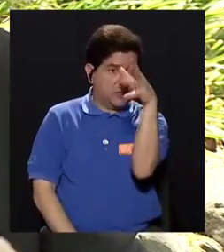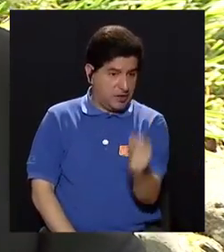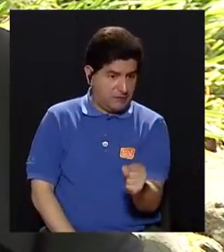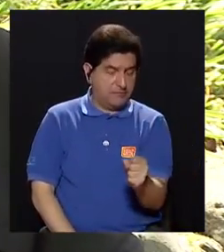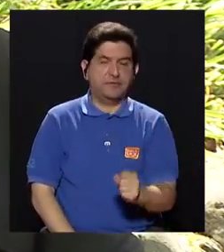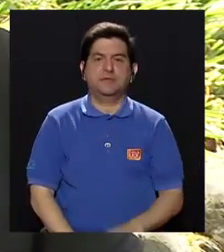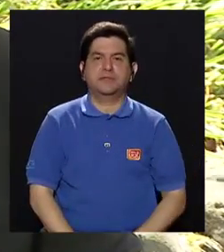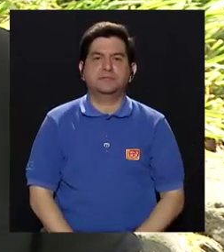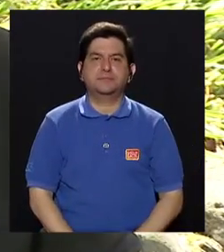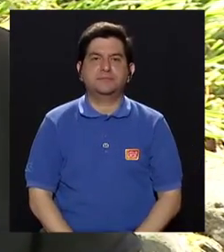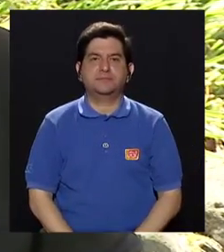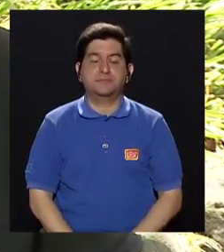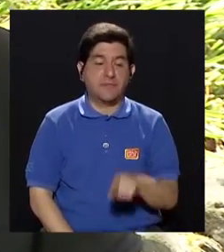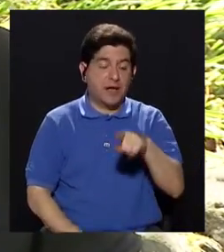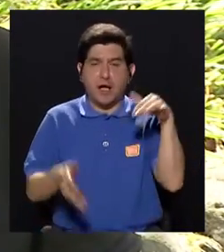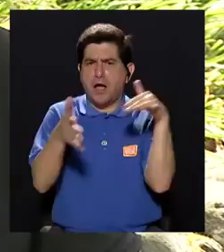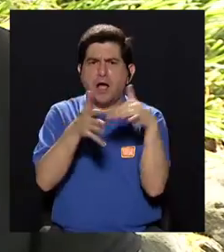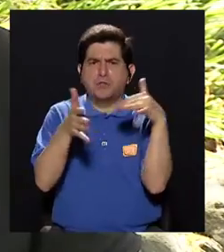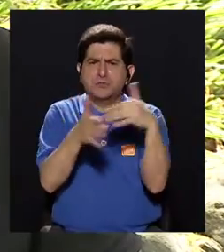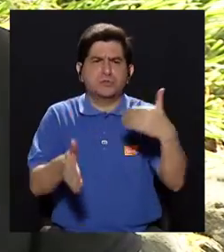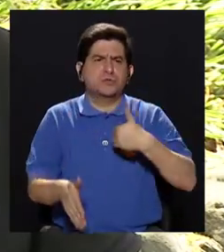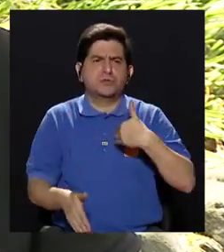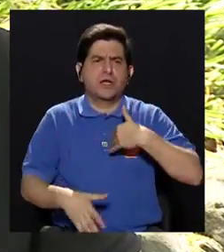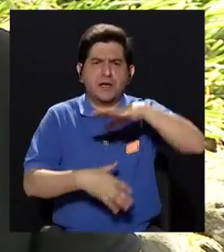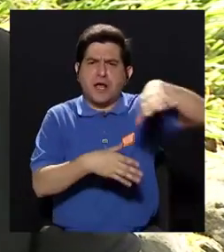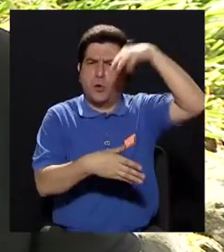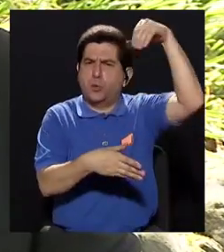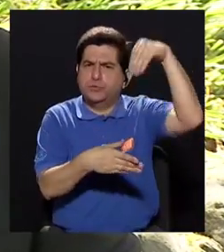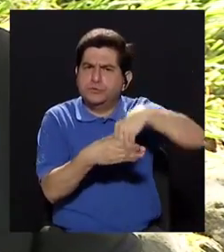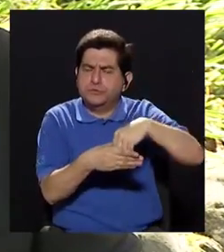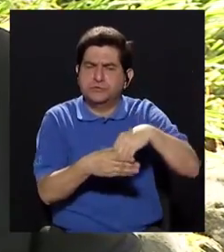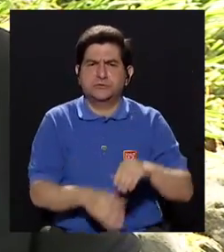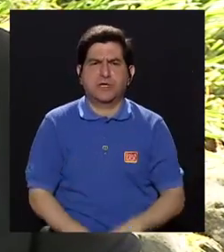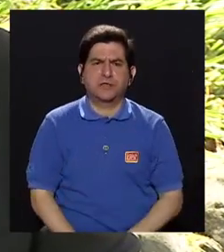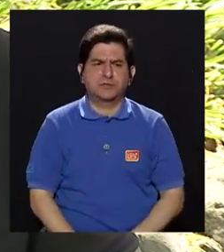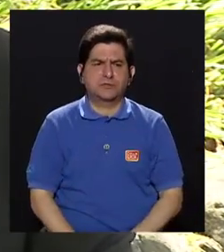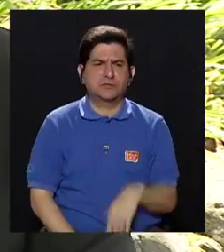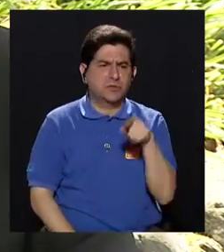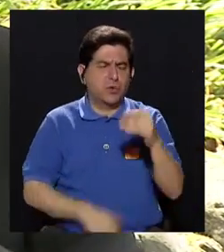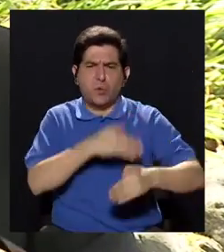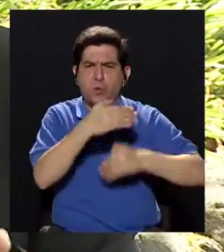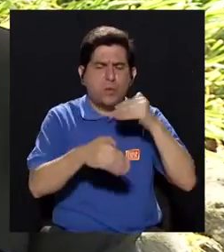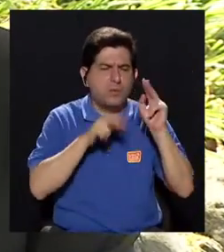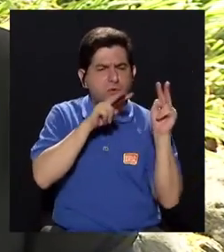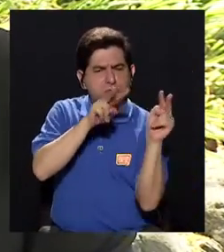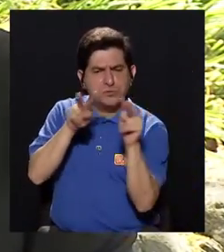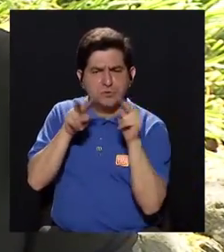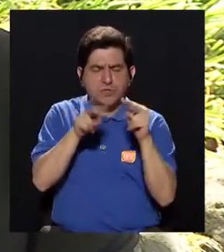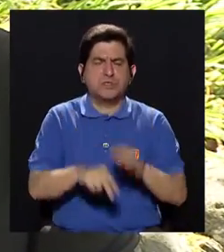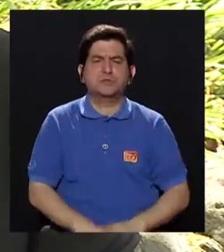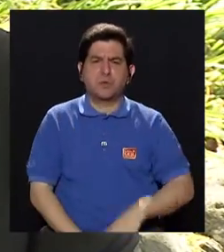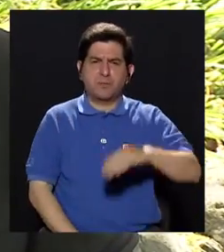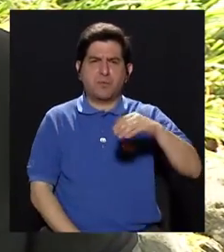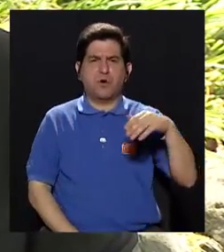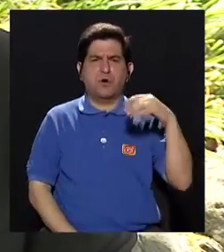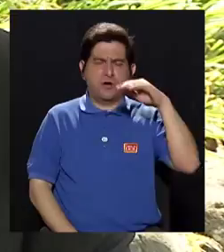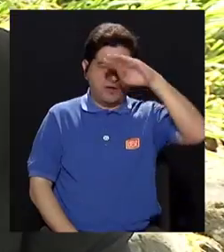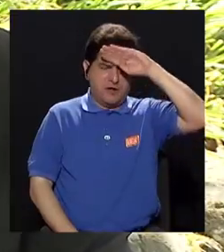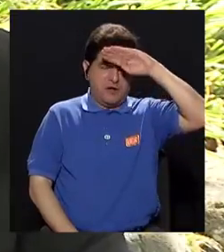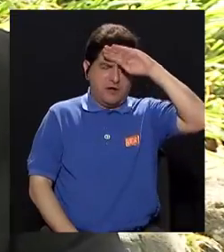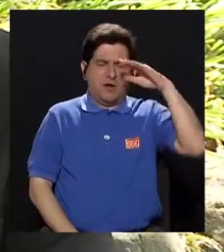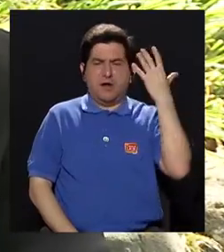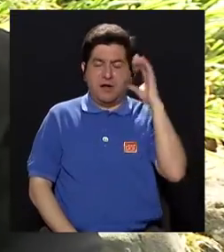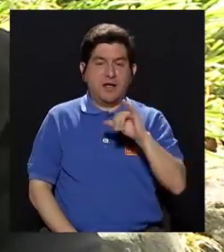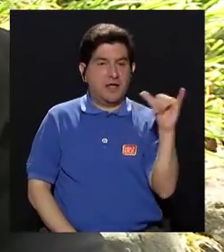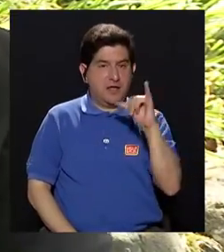África. Y básicamente, estos estudios tuvieron lugar en un contexto en el cual se estaba haciendo un proceso de vigilancia por fiebre amarilla, que es un